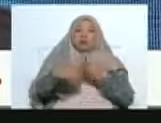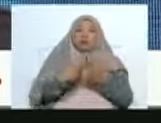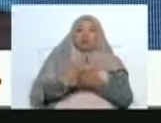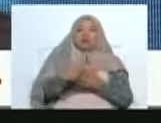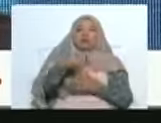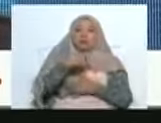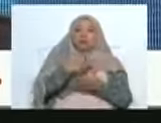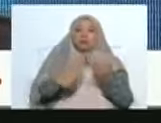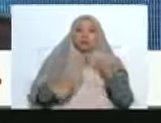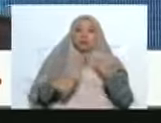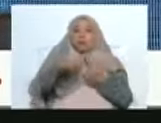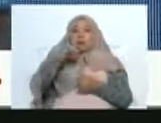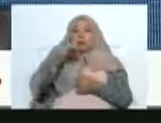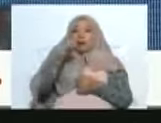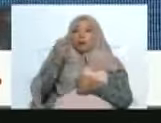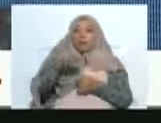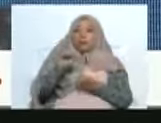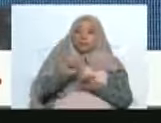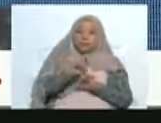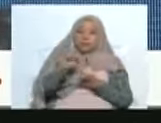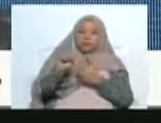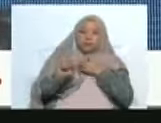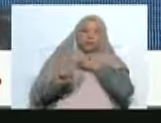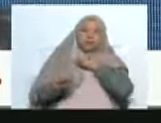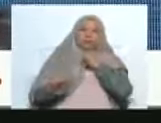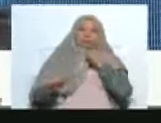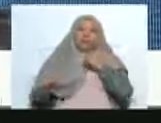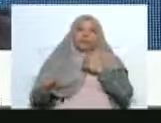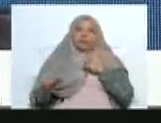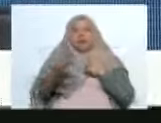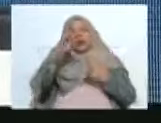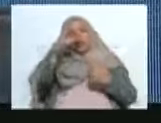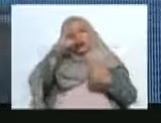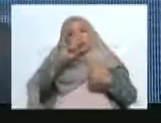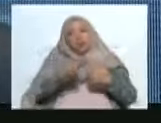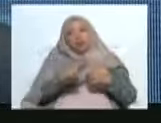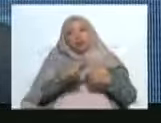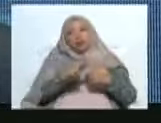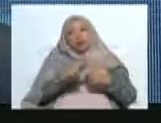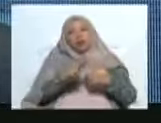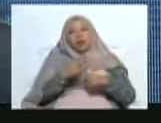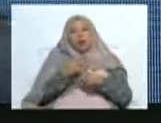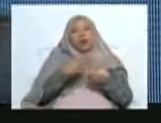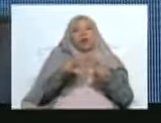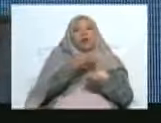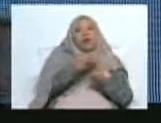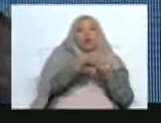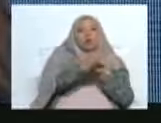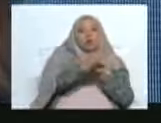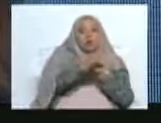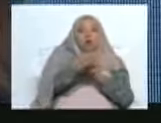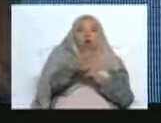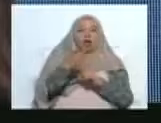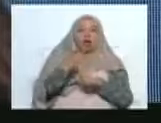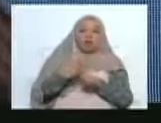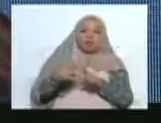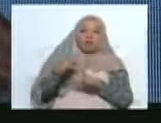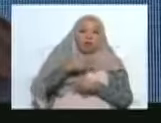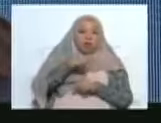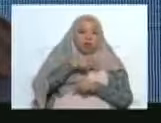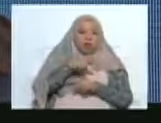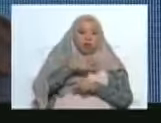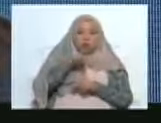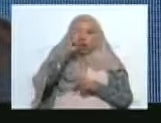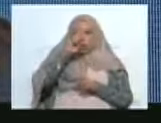lo que dijo el presidente Nicolás Maduro más temprano, justamente acerca del respeto, de la diversidad y en el disfrute tanto